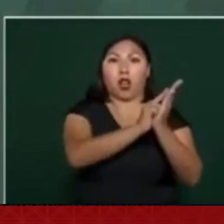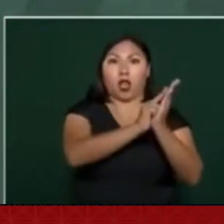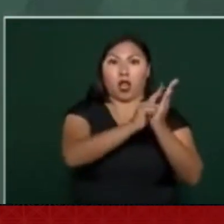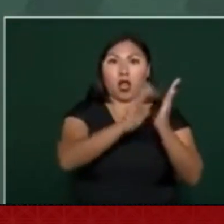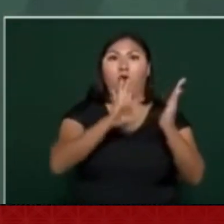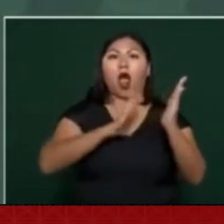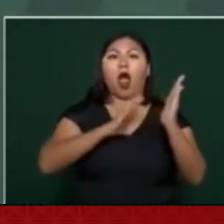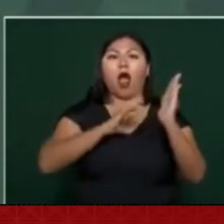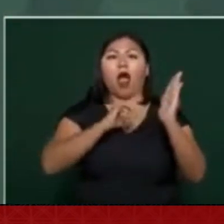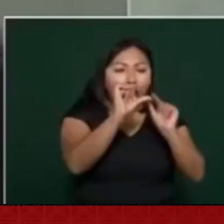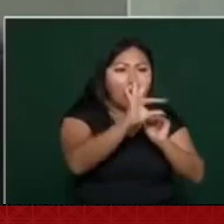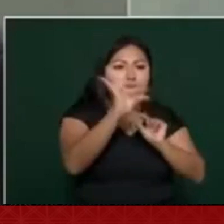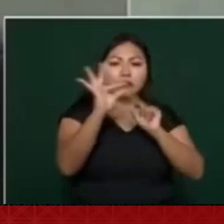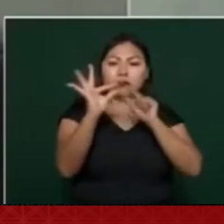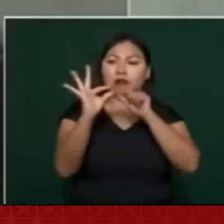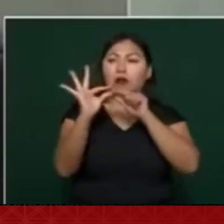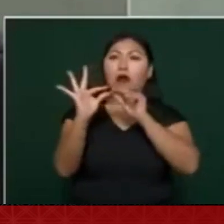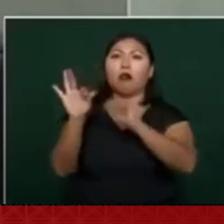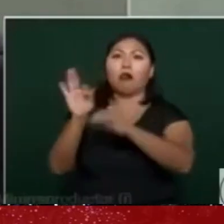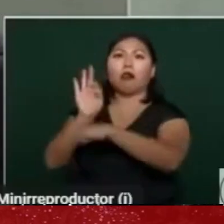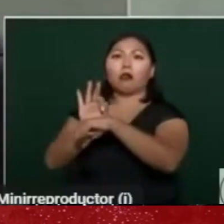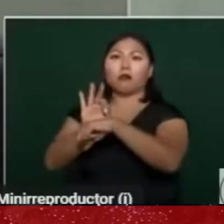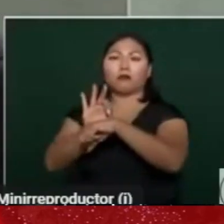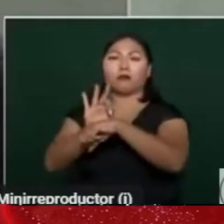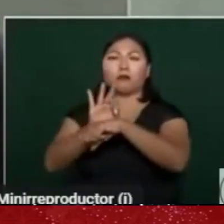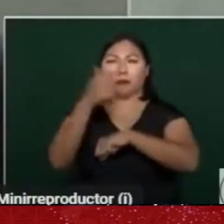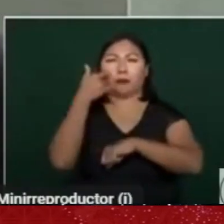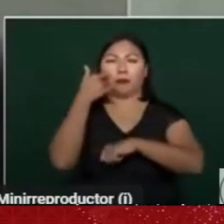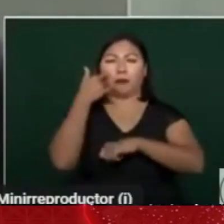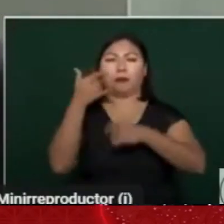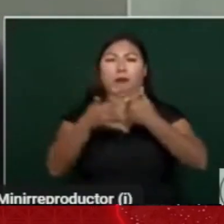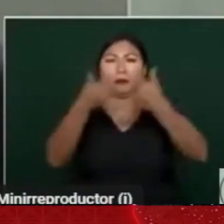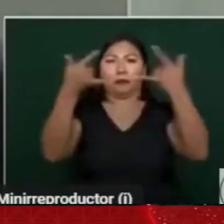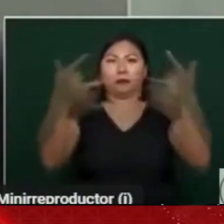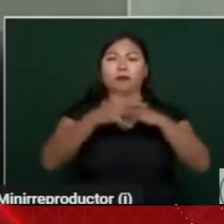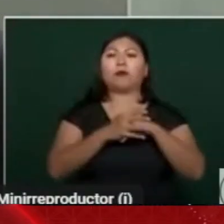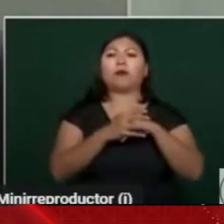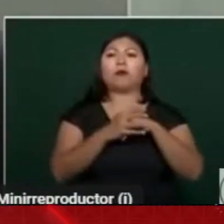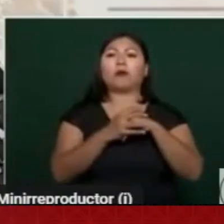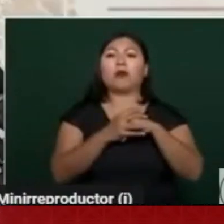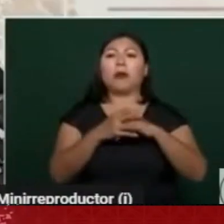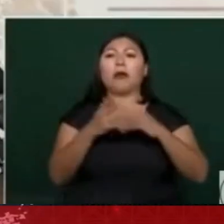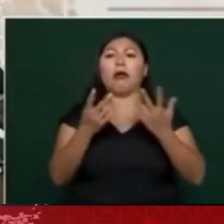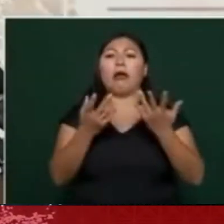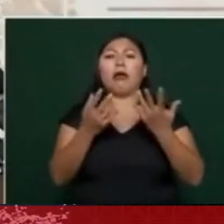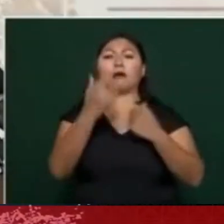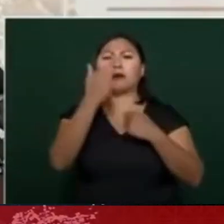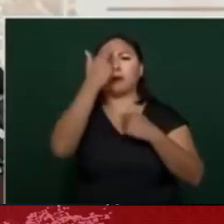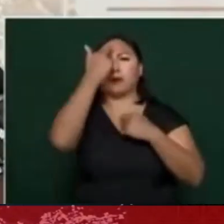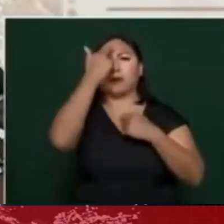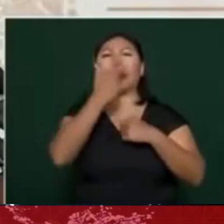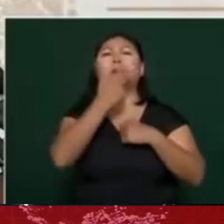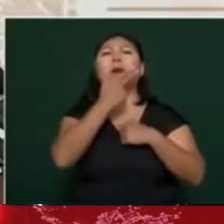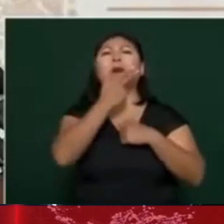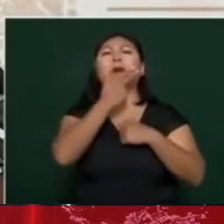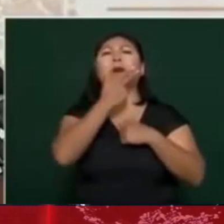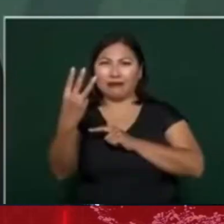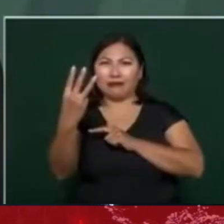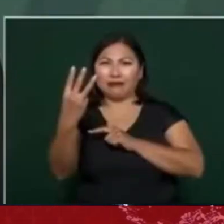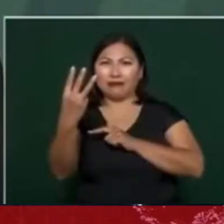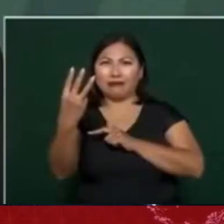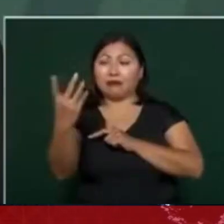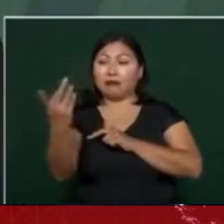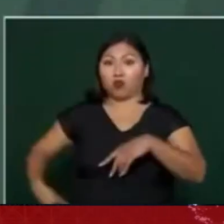liberaron a los que estaban en la cárcel por la desaparición de los jóvenes de Ayotzinapa,